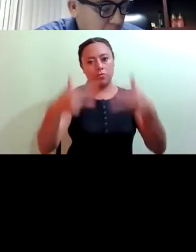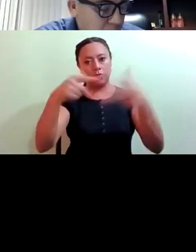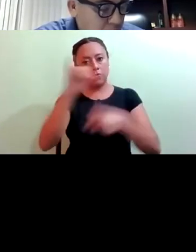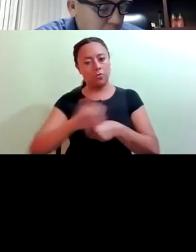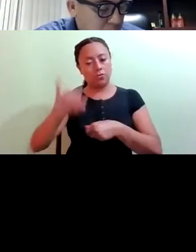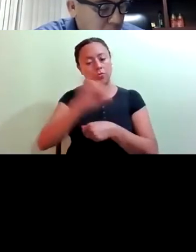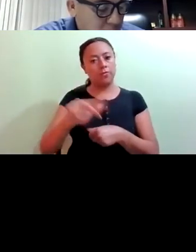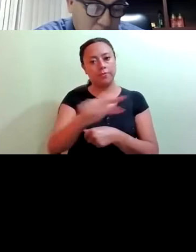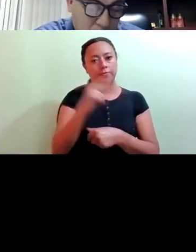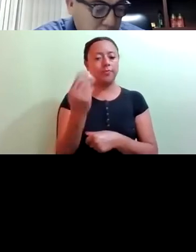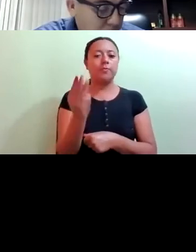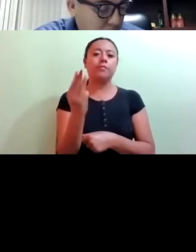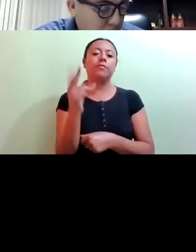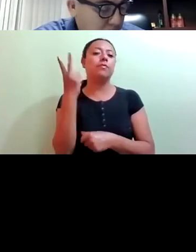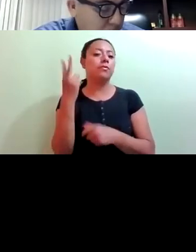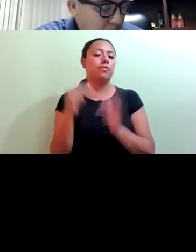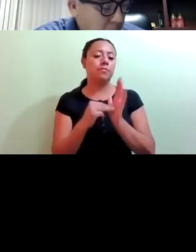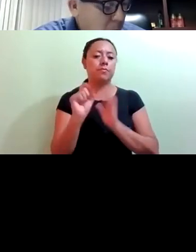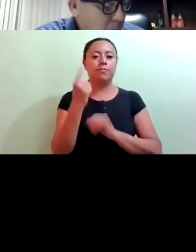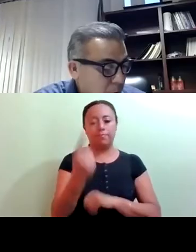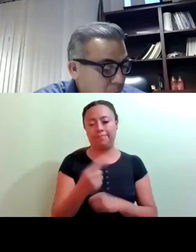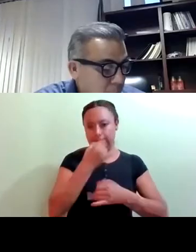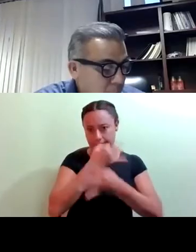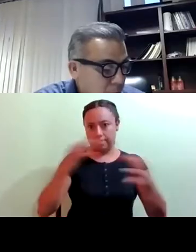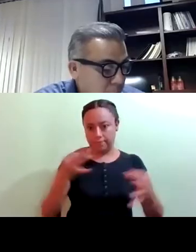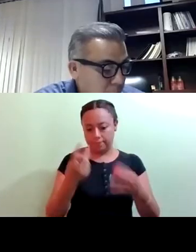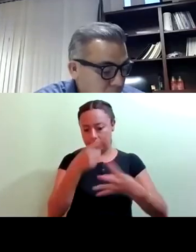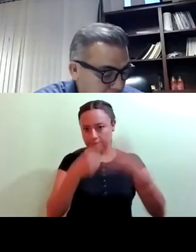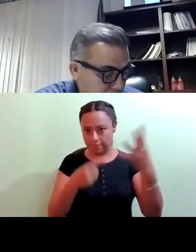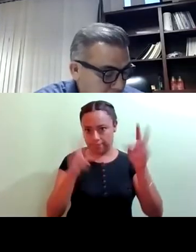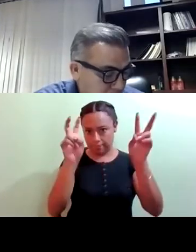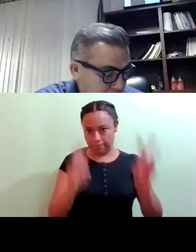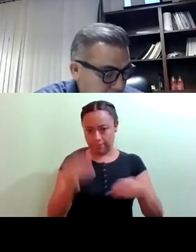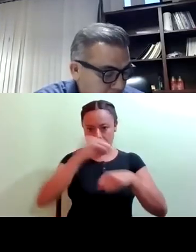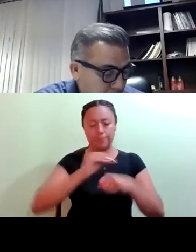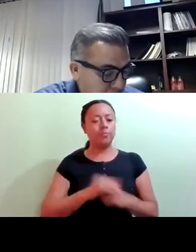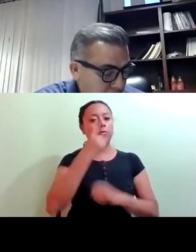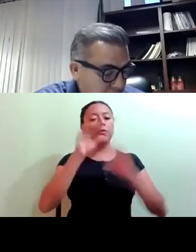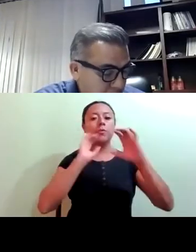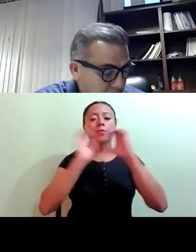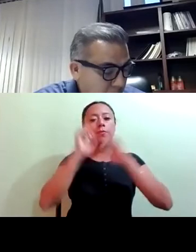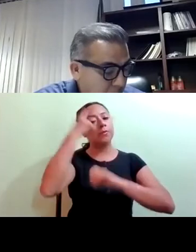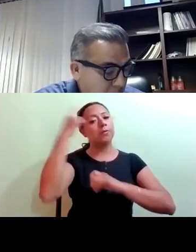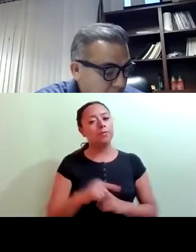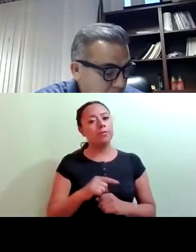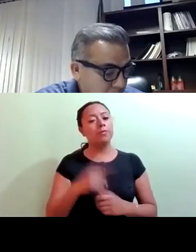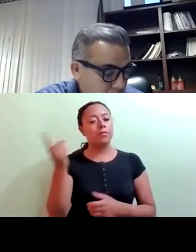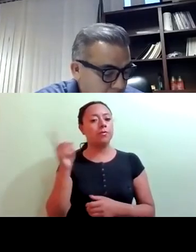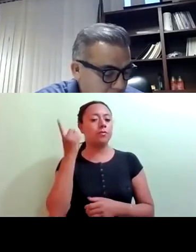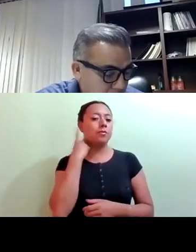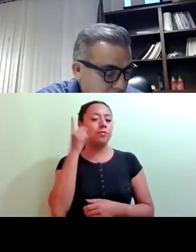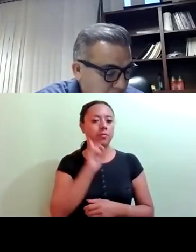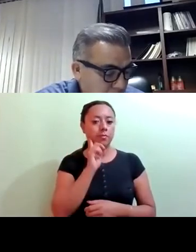de 2021. Se informa que se adicionaron los siguientes asuntos. Un comunicado por medio del cual la diputada Leonor Gómez Otegui